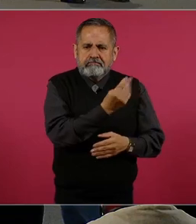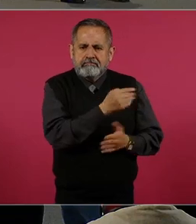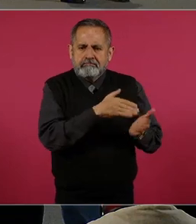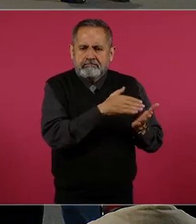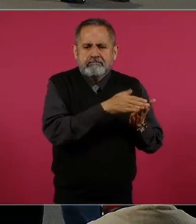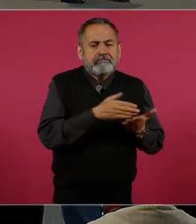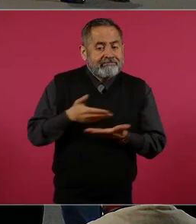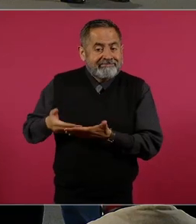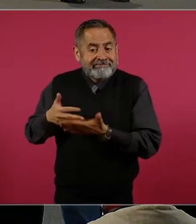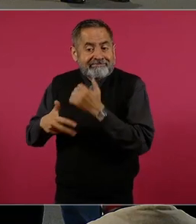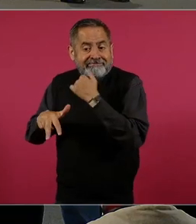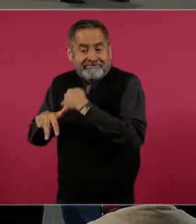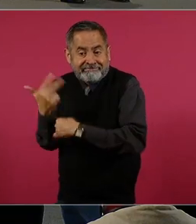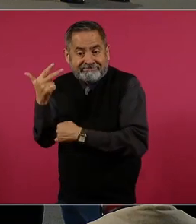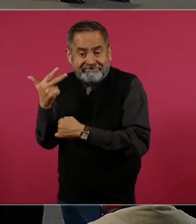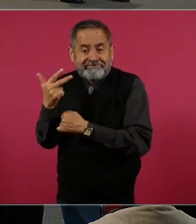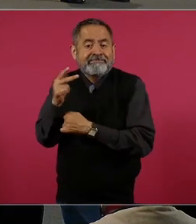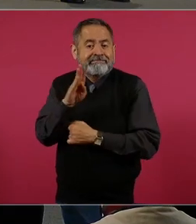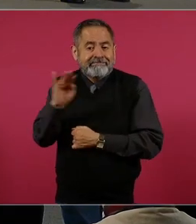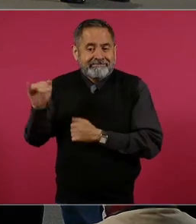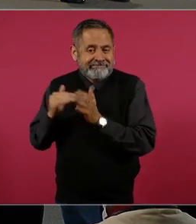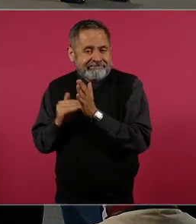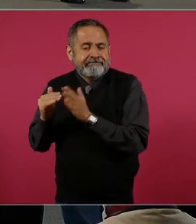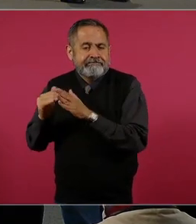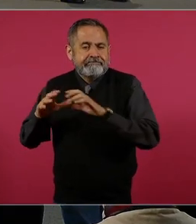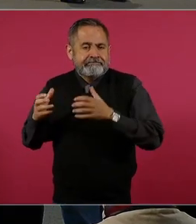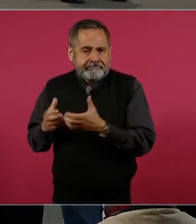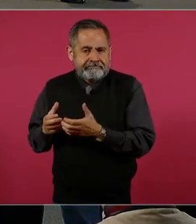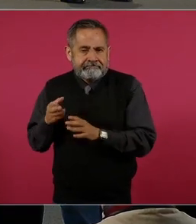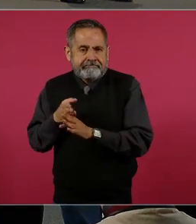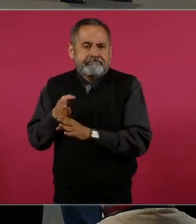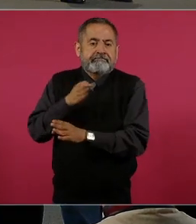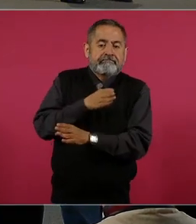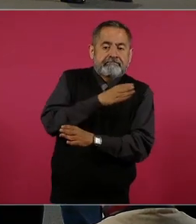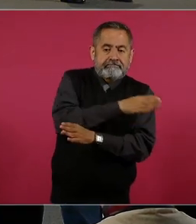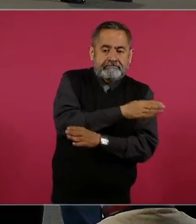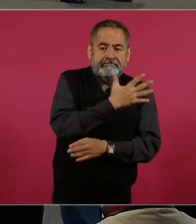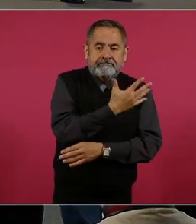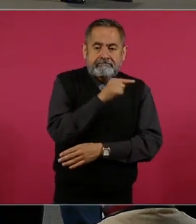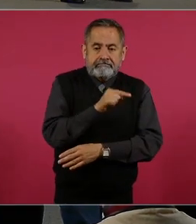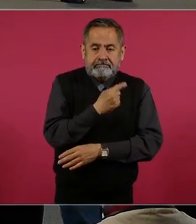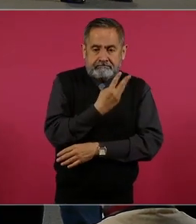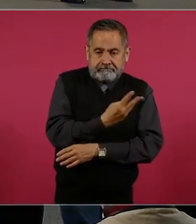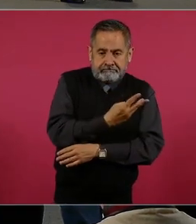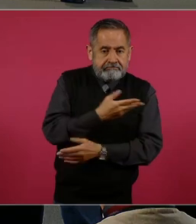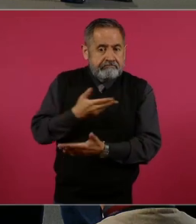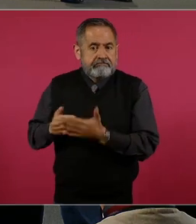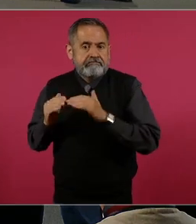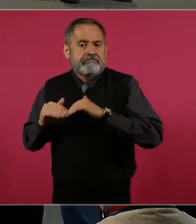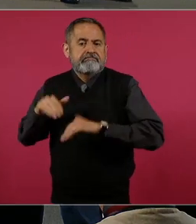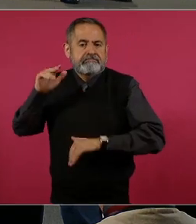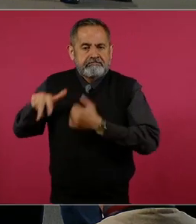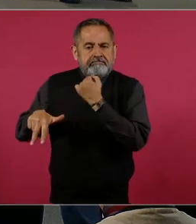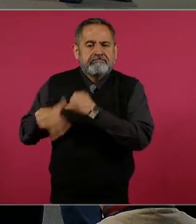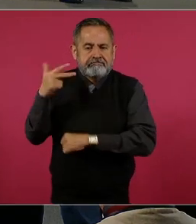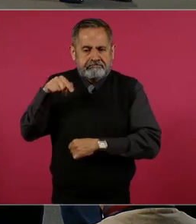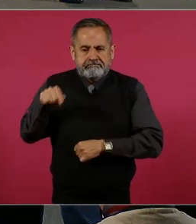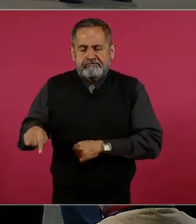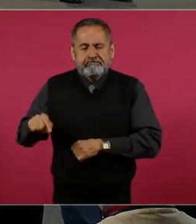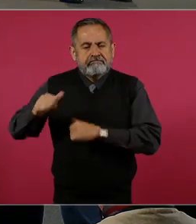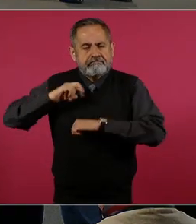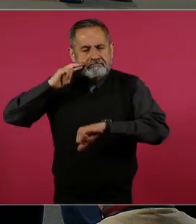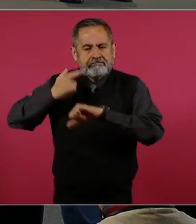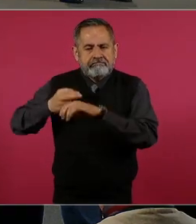de pesos que se generaron en la administración anterior y 5.3 de activos generados en promedio durante la administración del